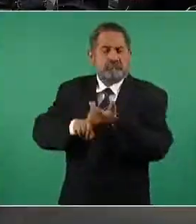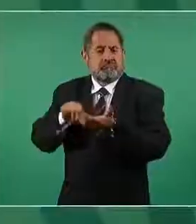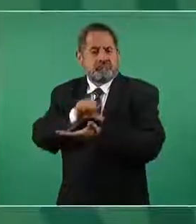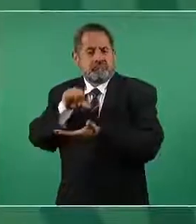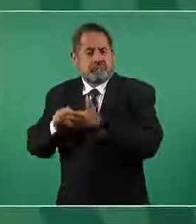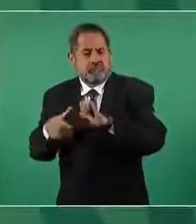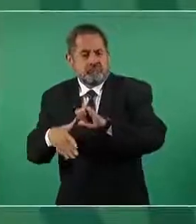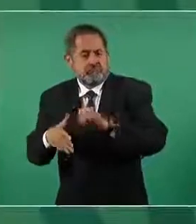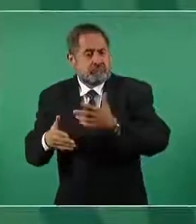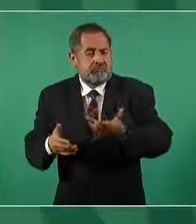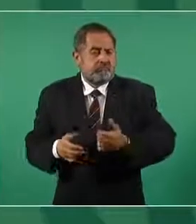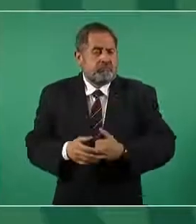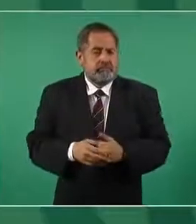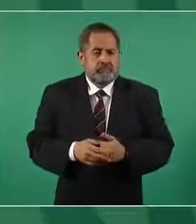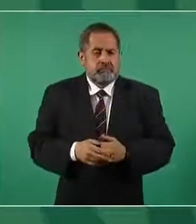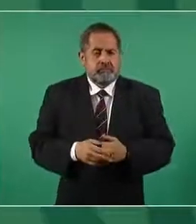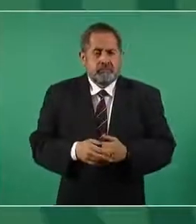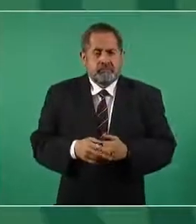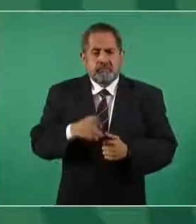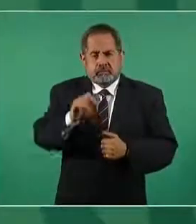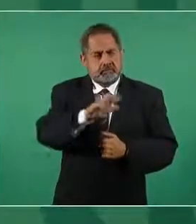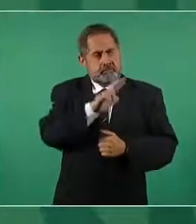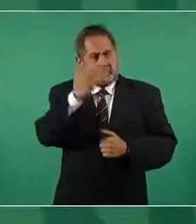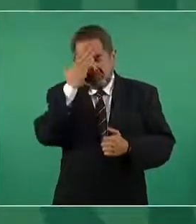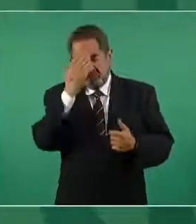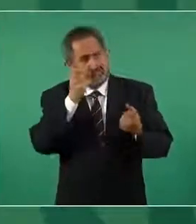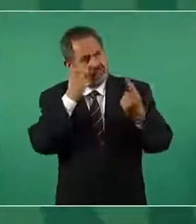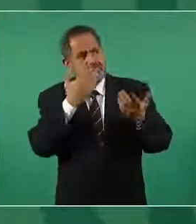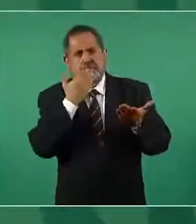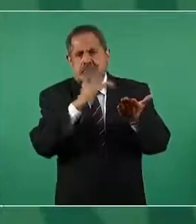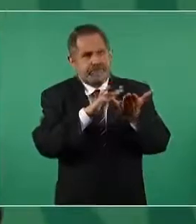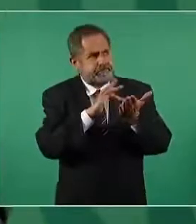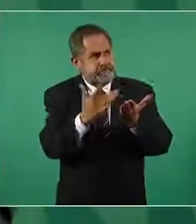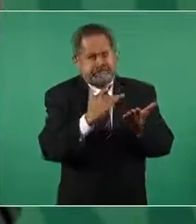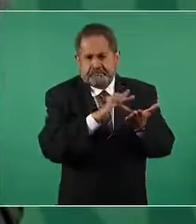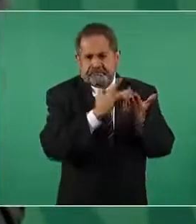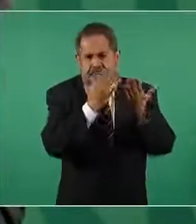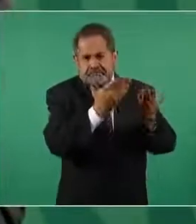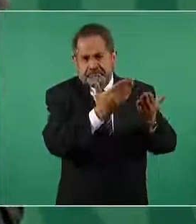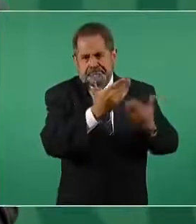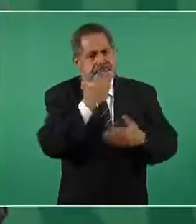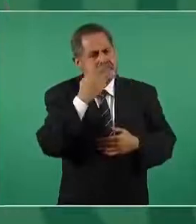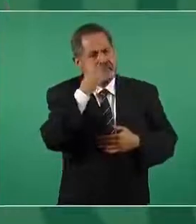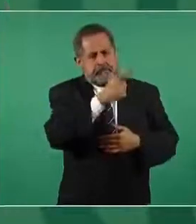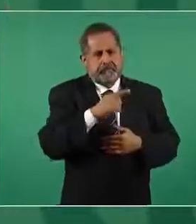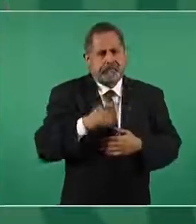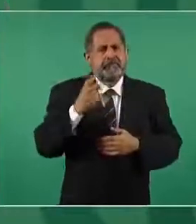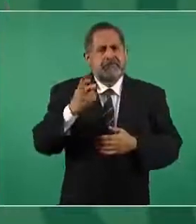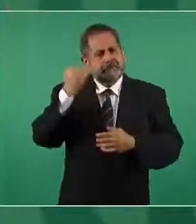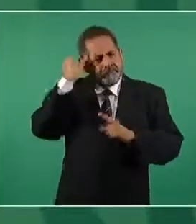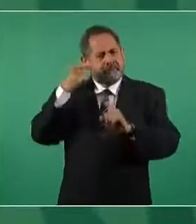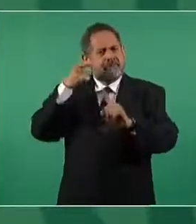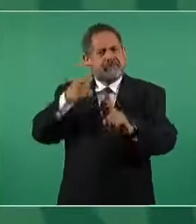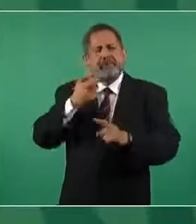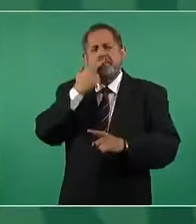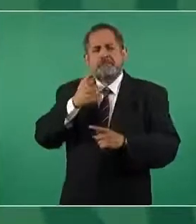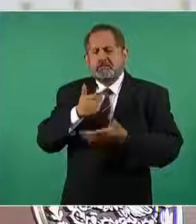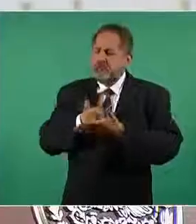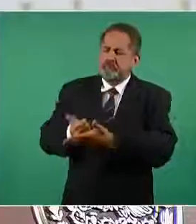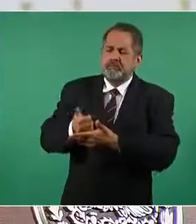lo reconocemos lo agradecemos porque esa es la mejor manera